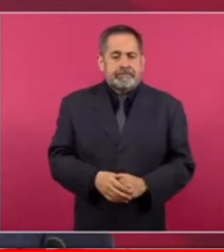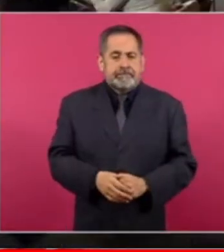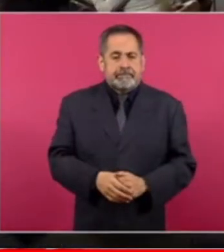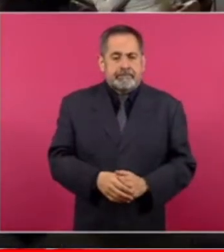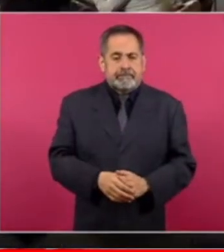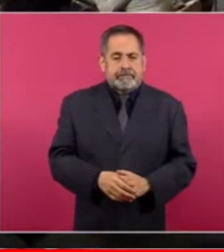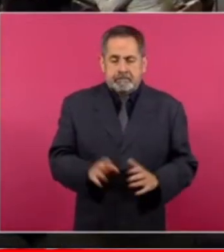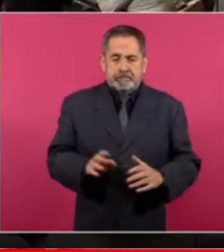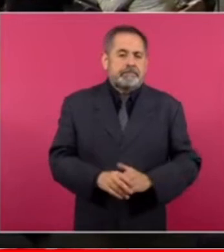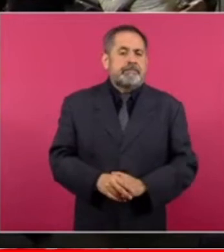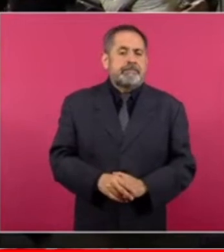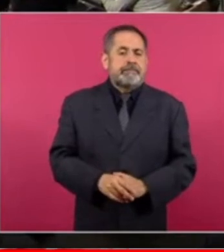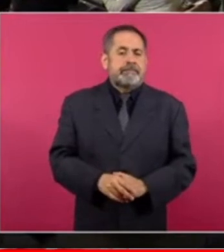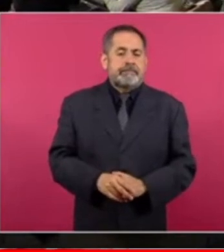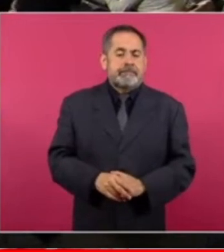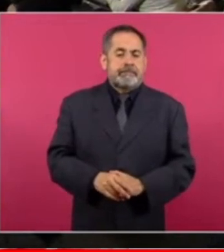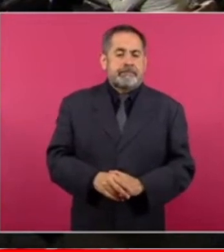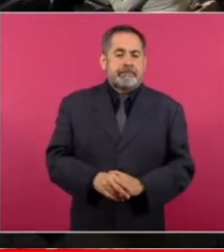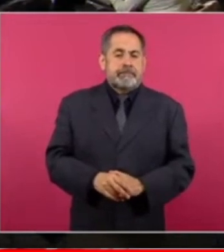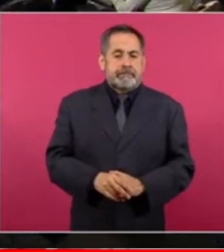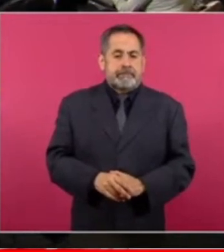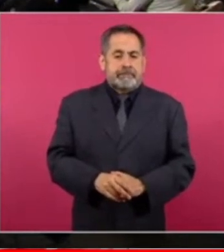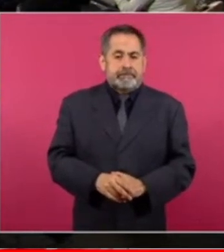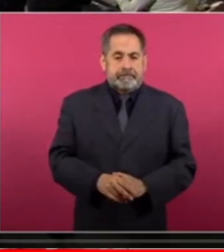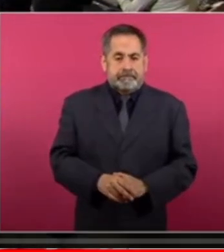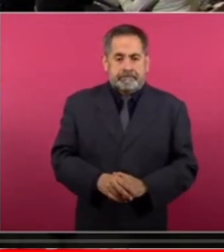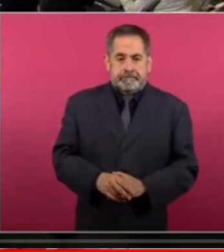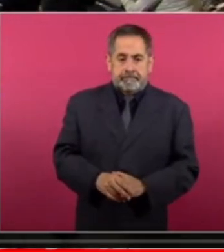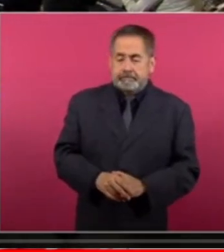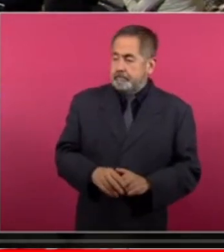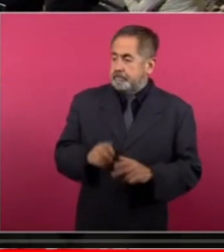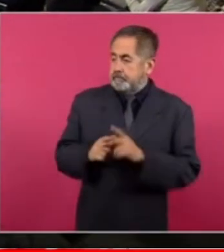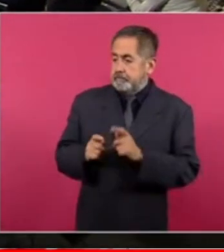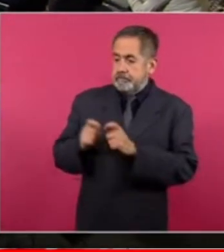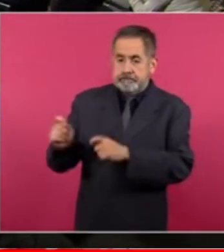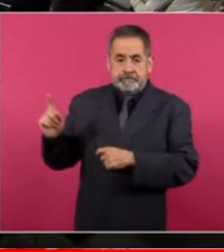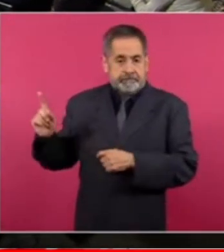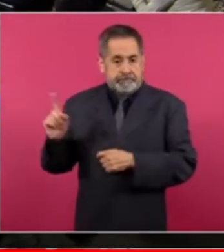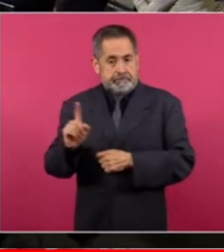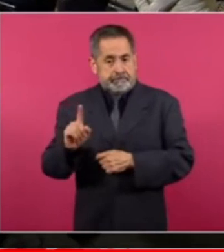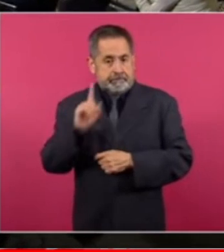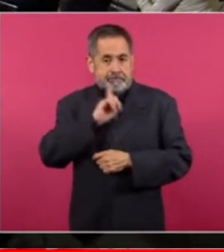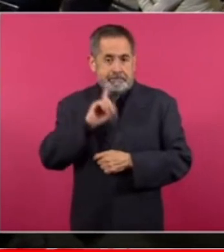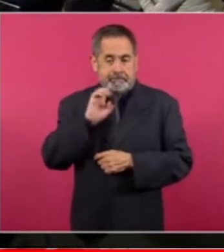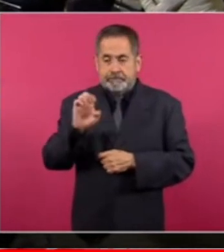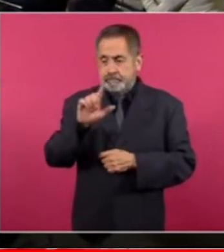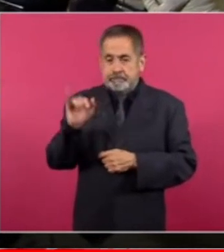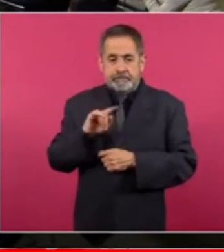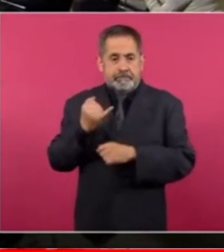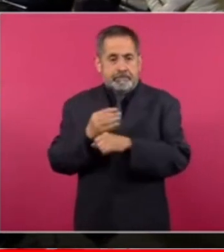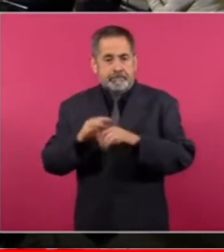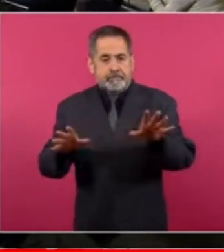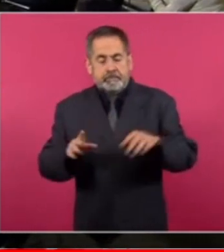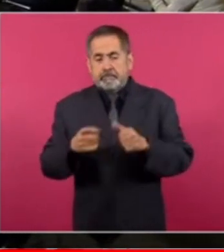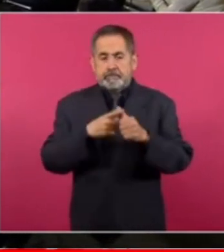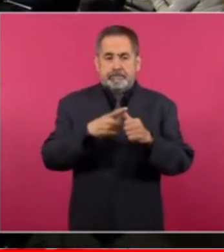bueno antes de que este Elizabeth informe yo les